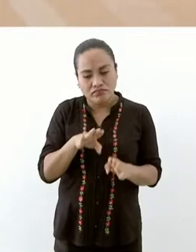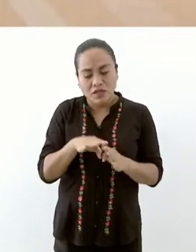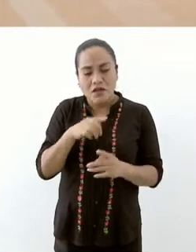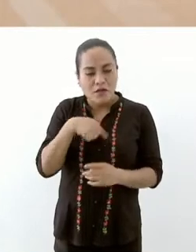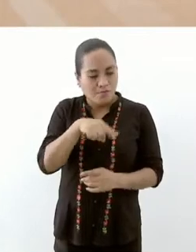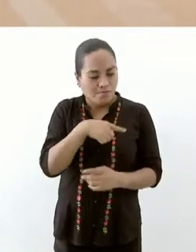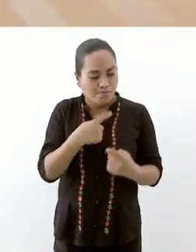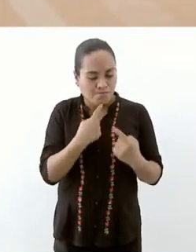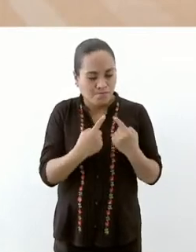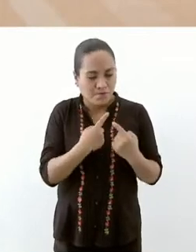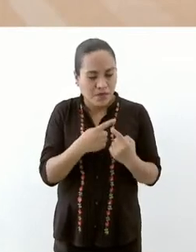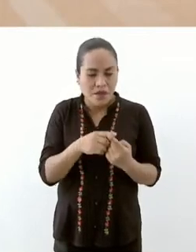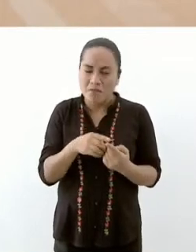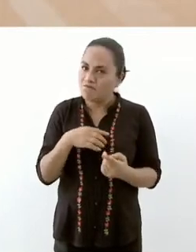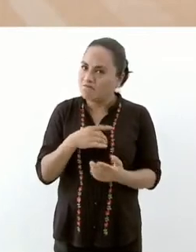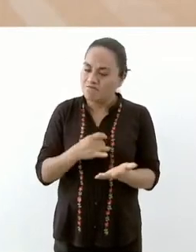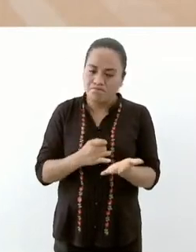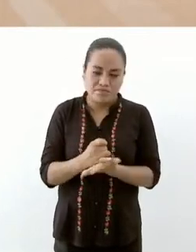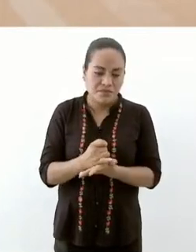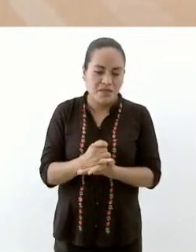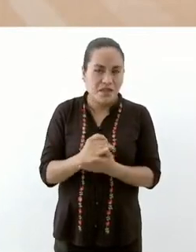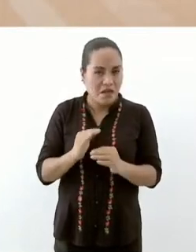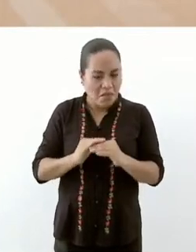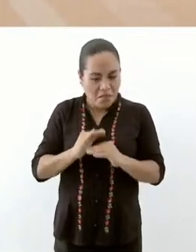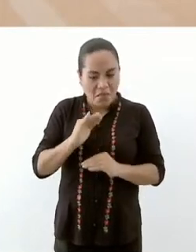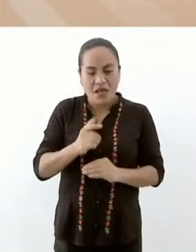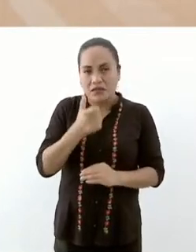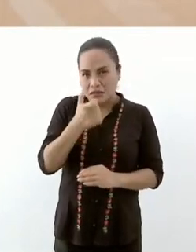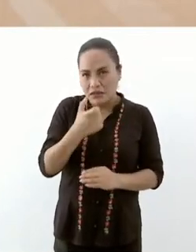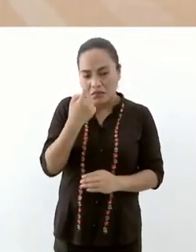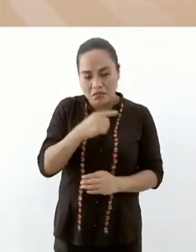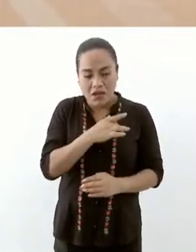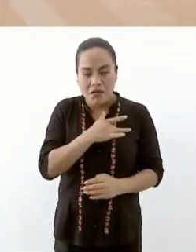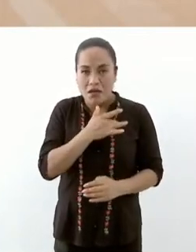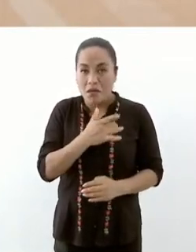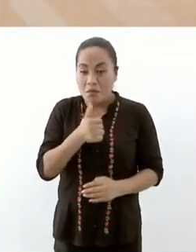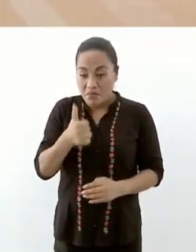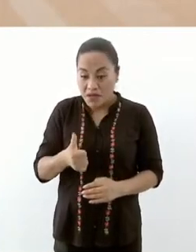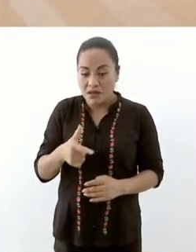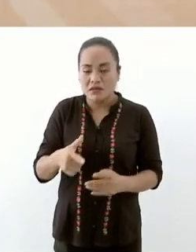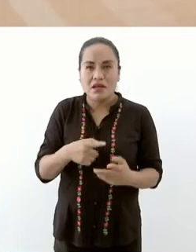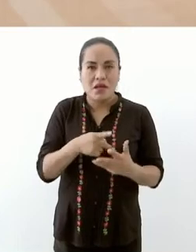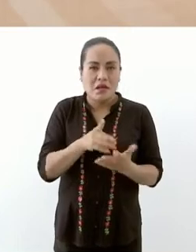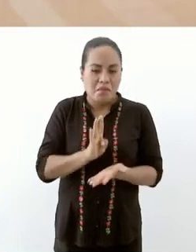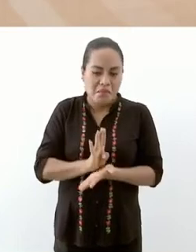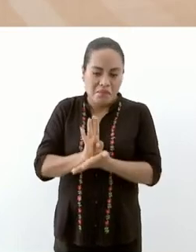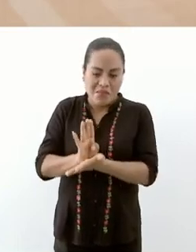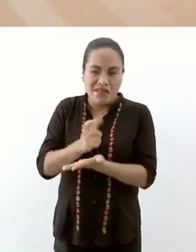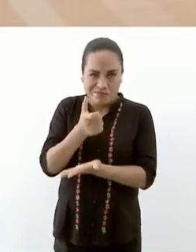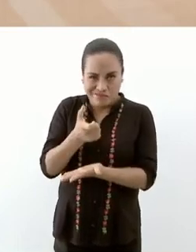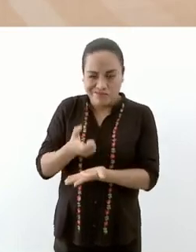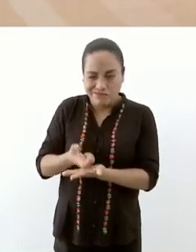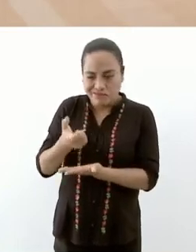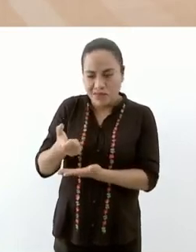programas de bienestar los que son becas reponer los viveros de Sembrando Vida